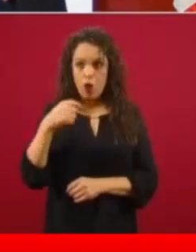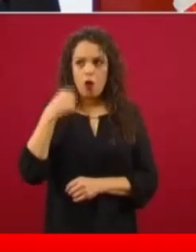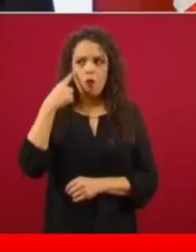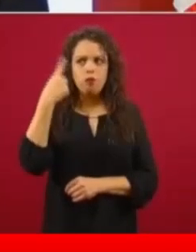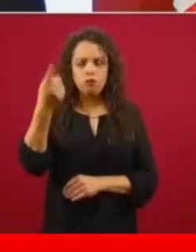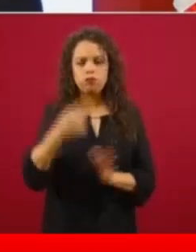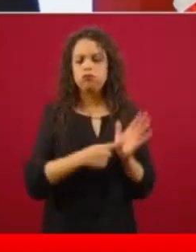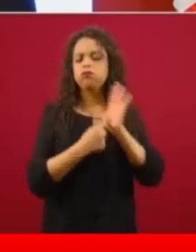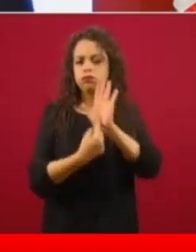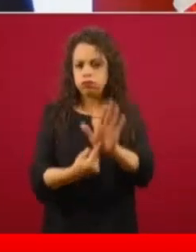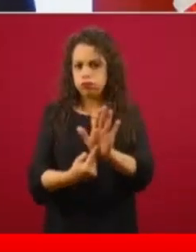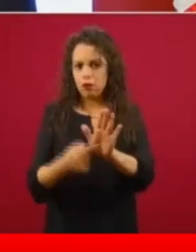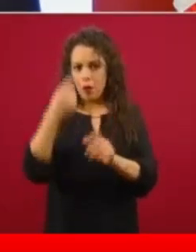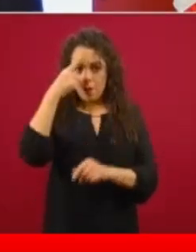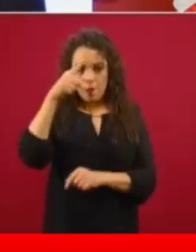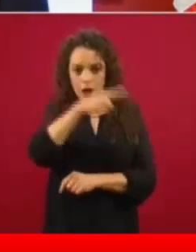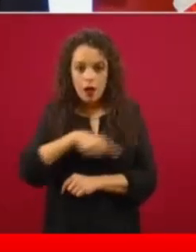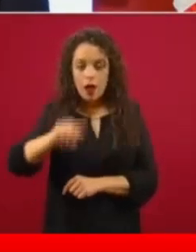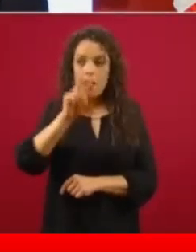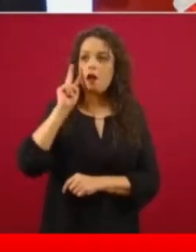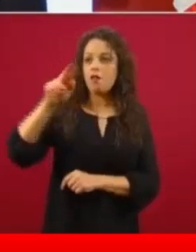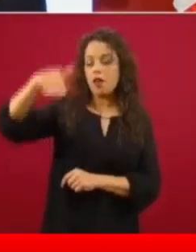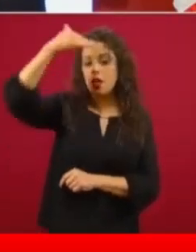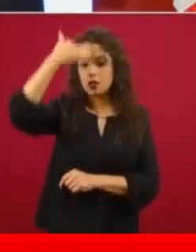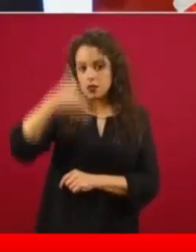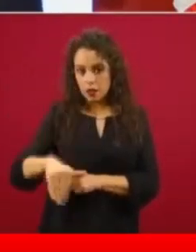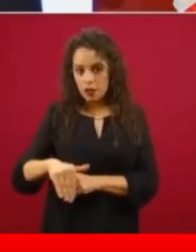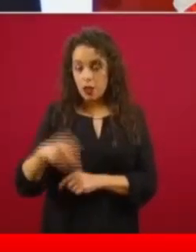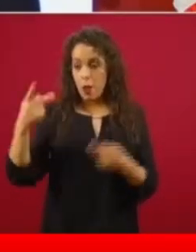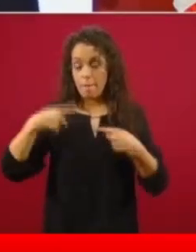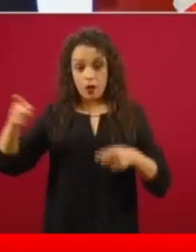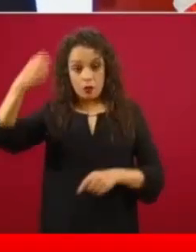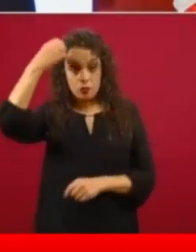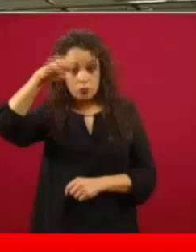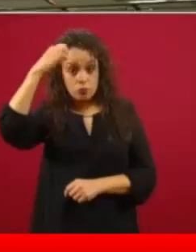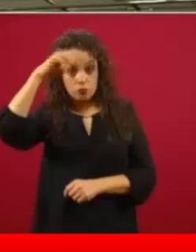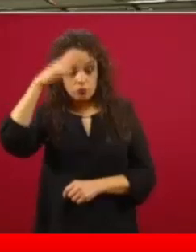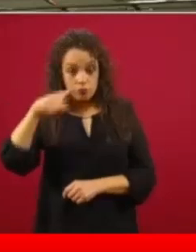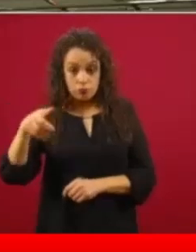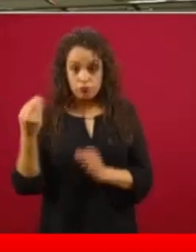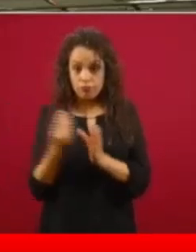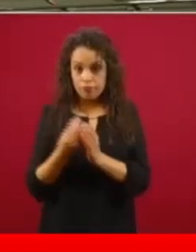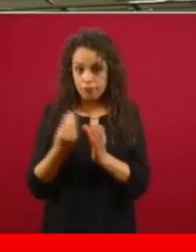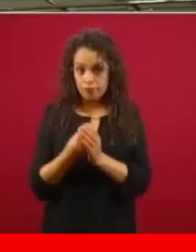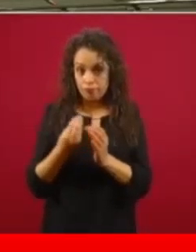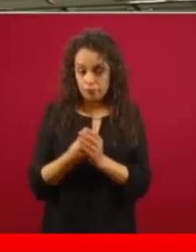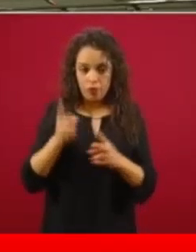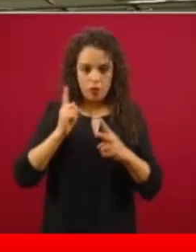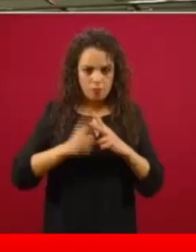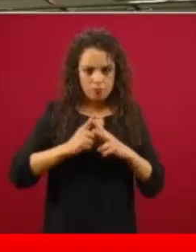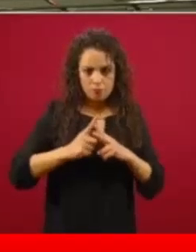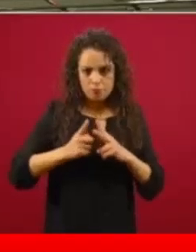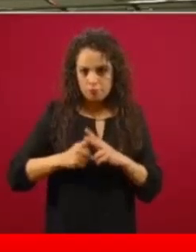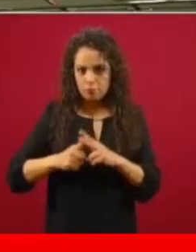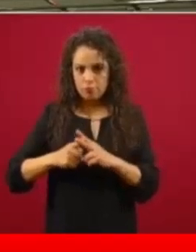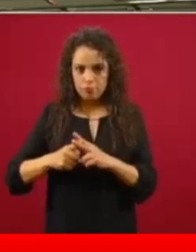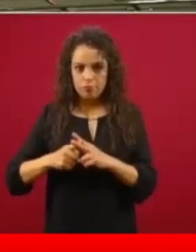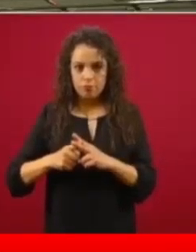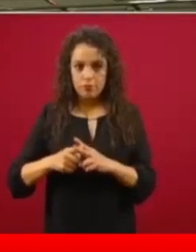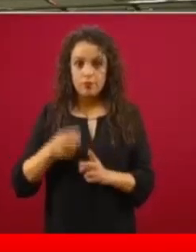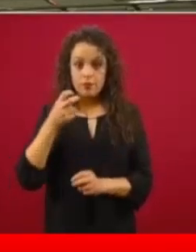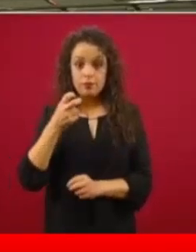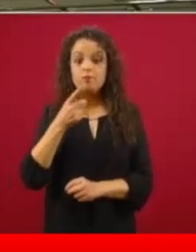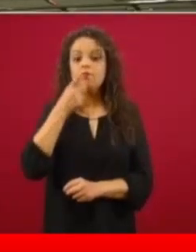que dije es, predicen los académicos, expertos en matemáticas, que tendremos esta